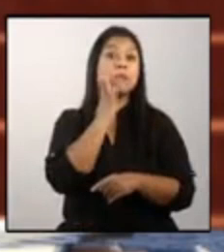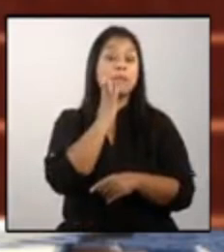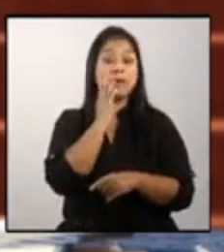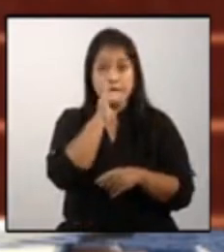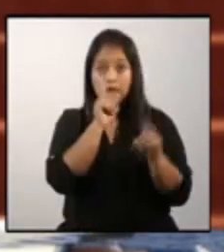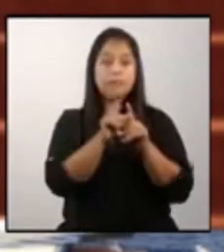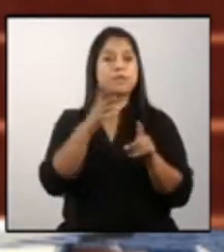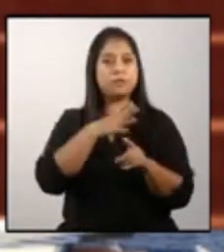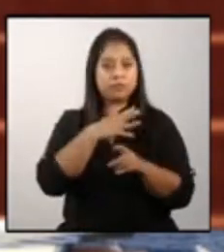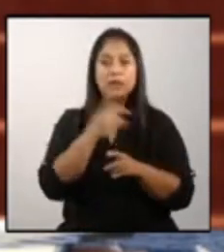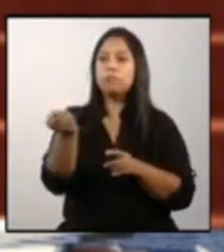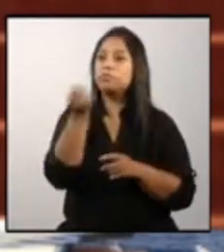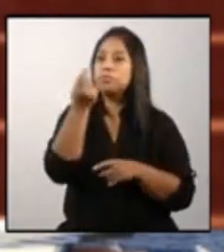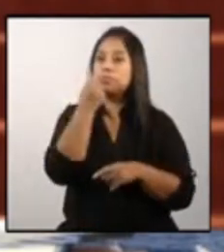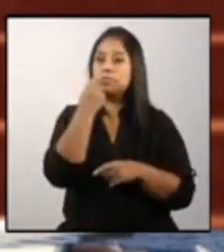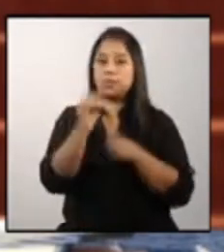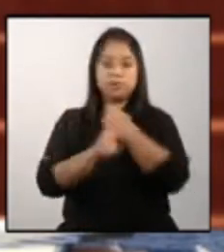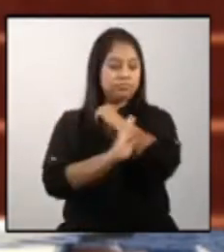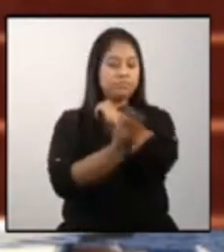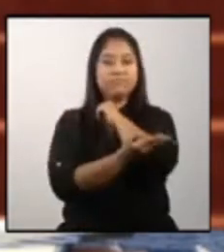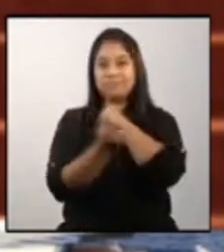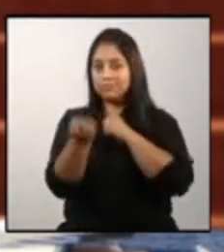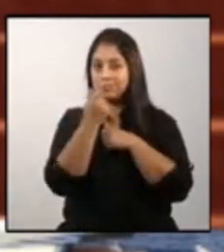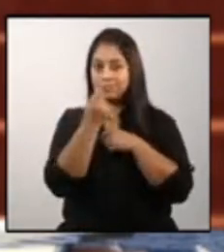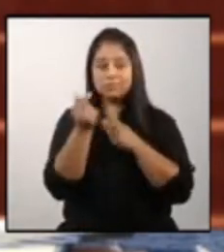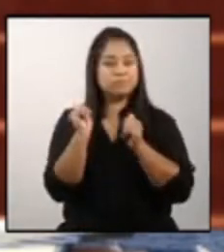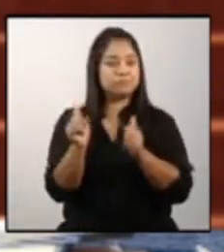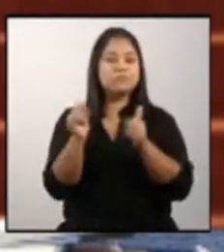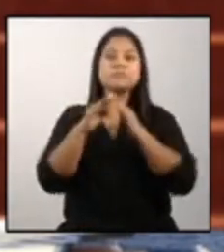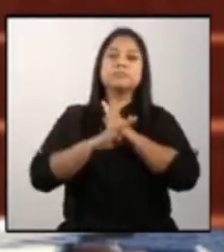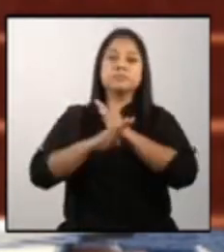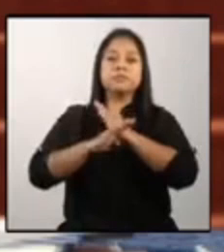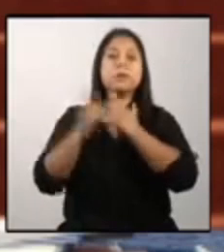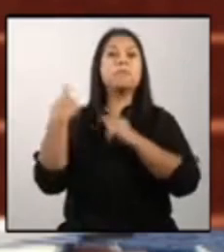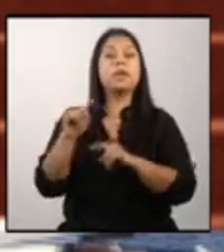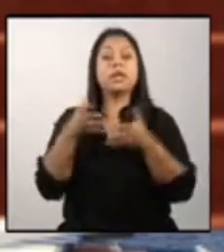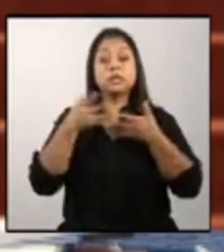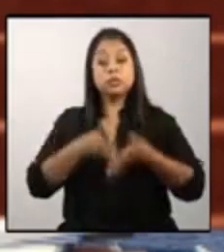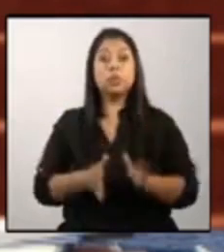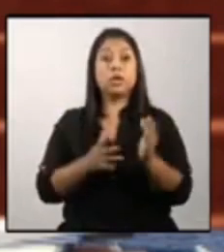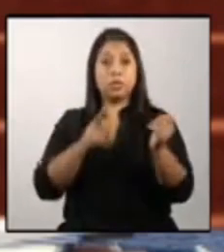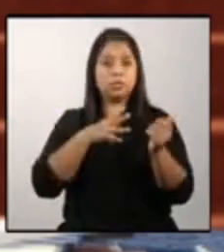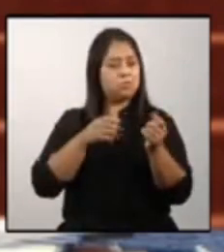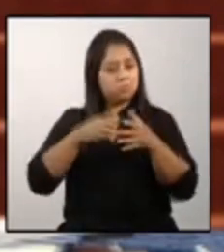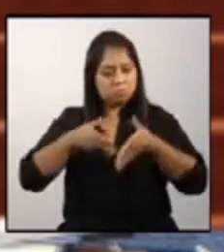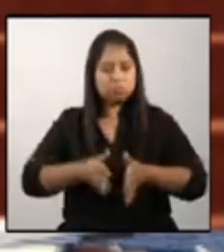ese ácido fólico esas vitaminas que necesita para que su hijo nazca en buenas condiciones